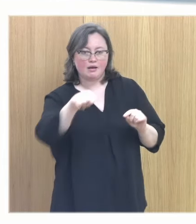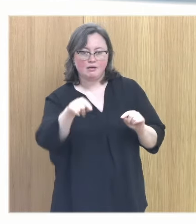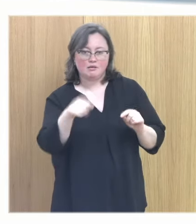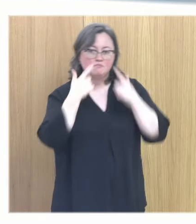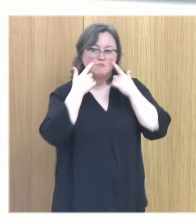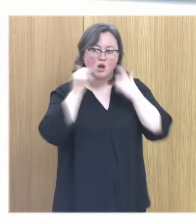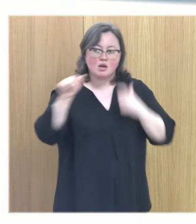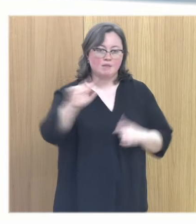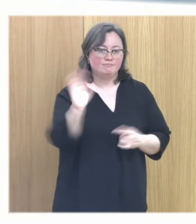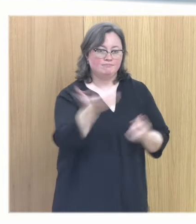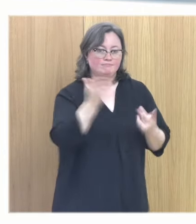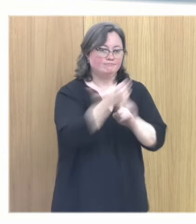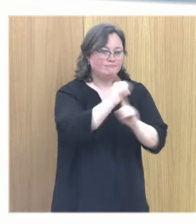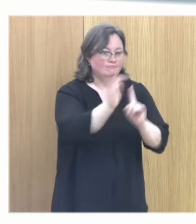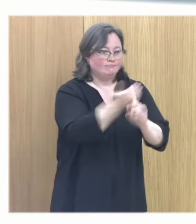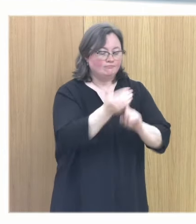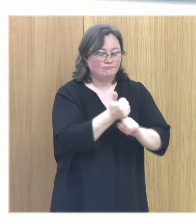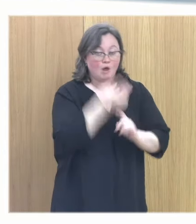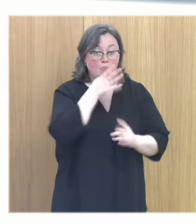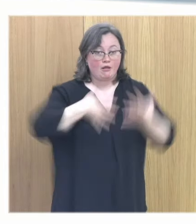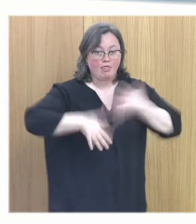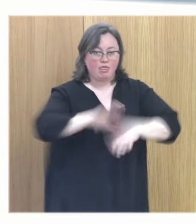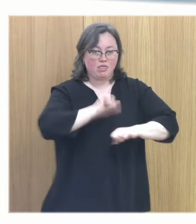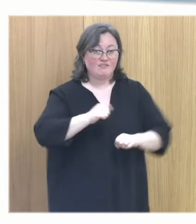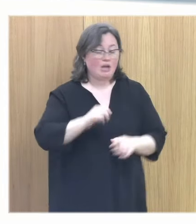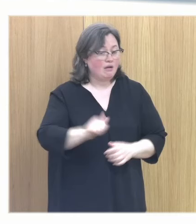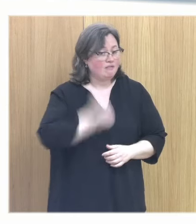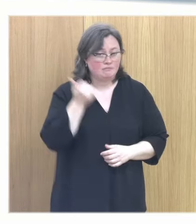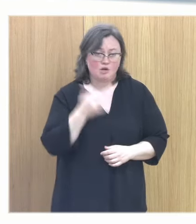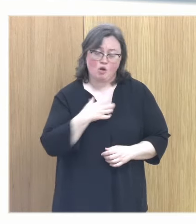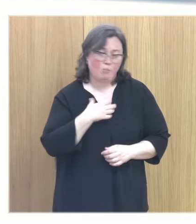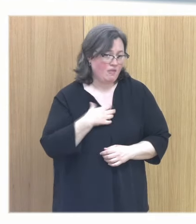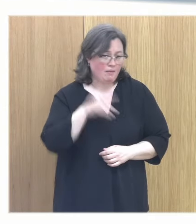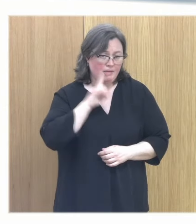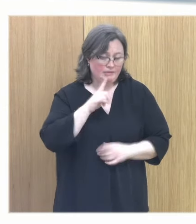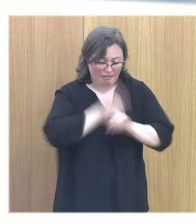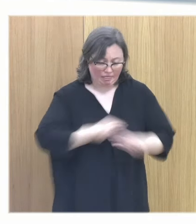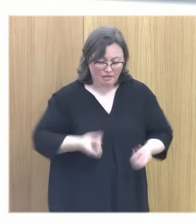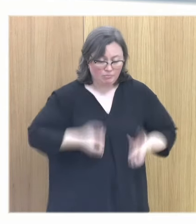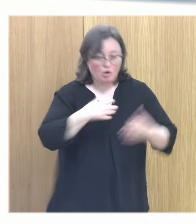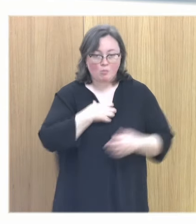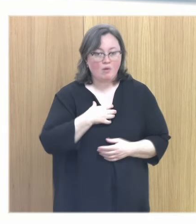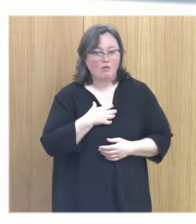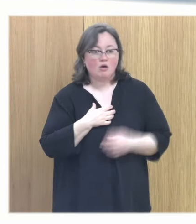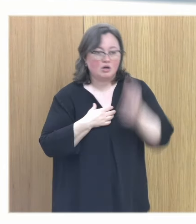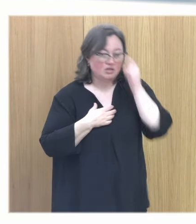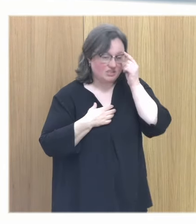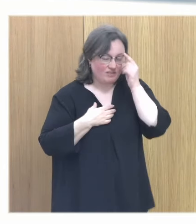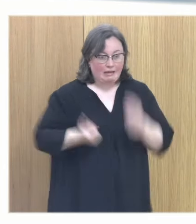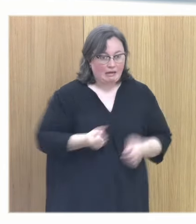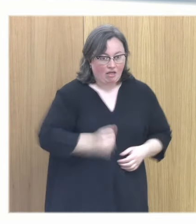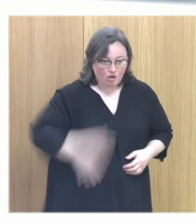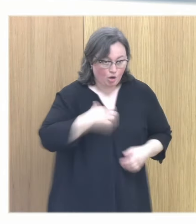delante ¿por qué? porque todo esto no se puede fingir yo no puedo fingir la copresis no